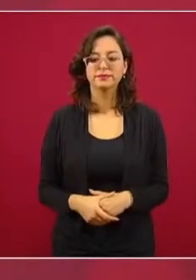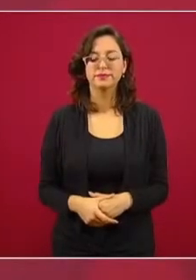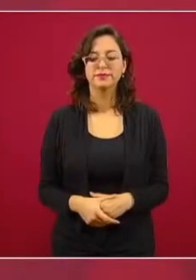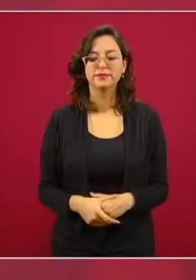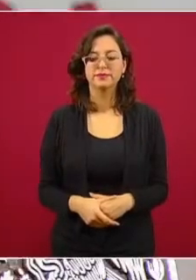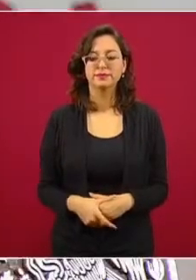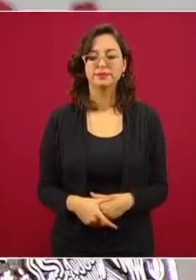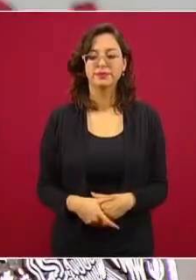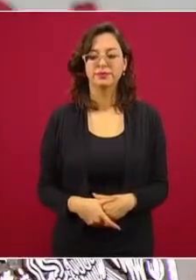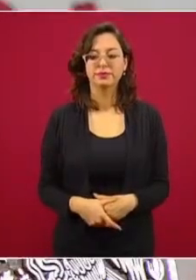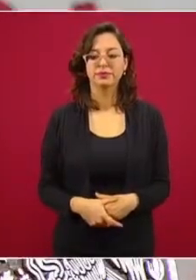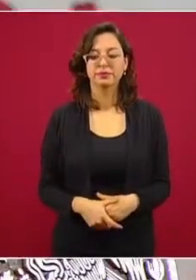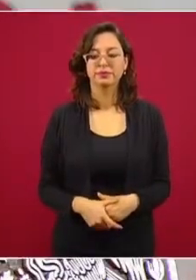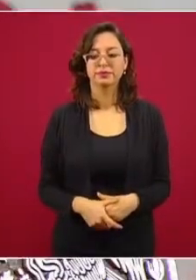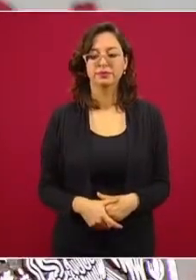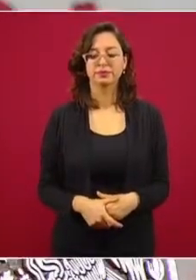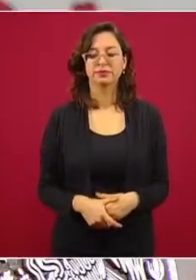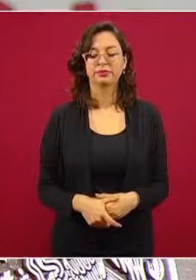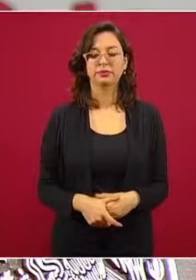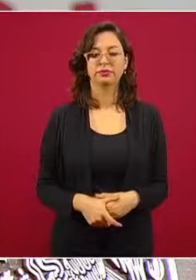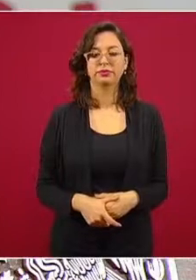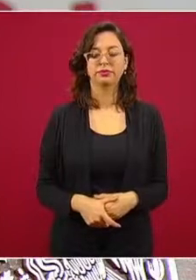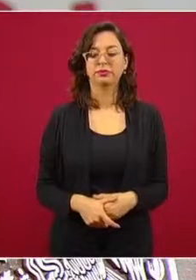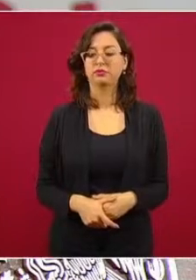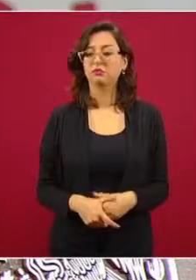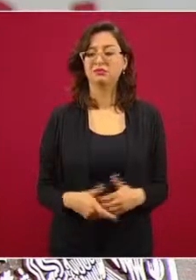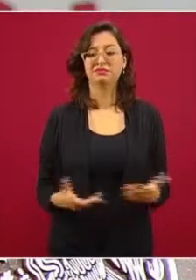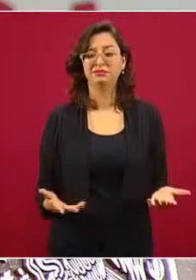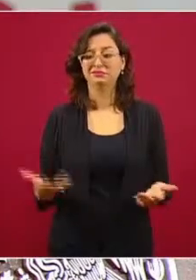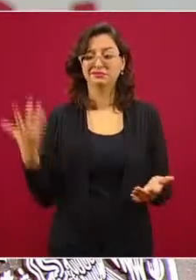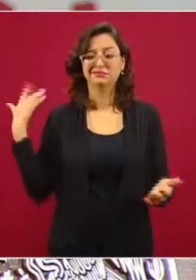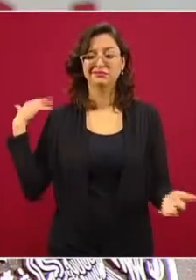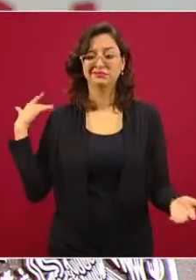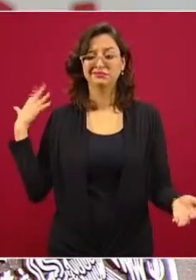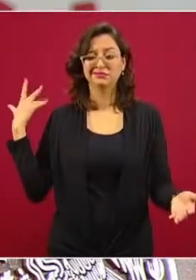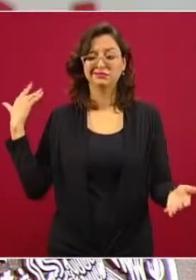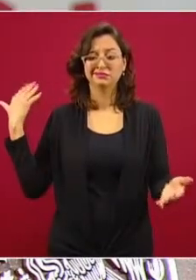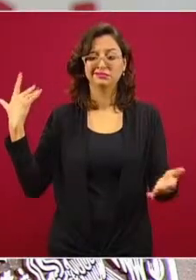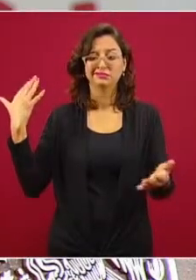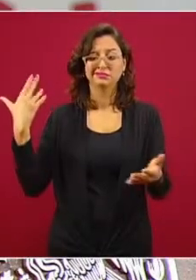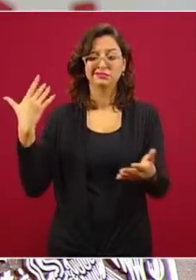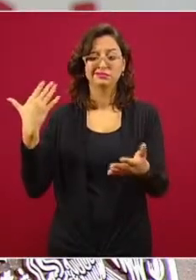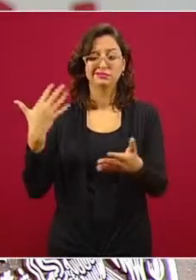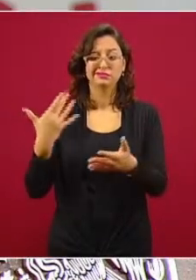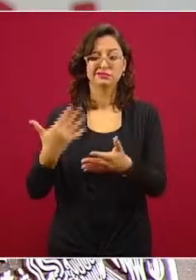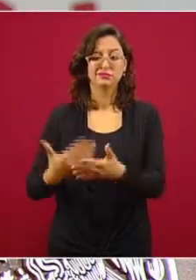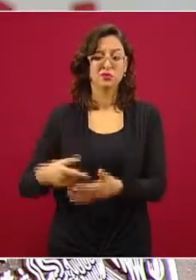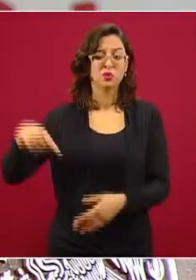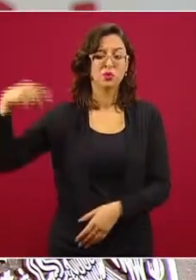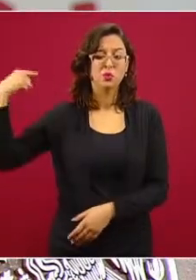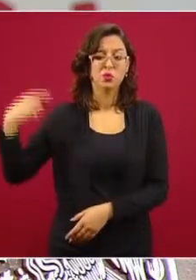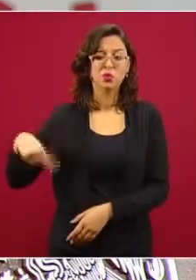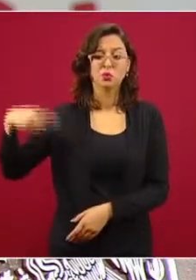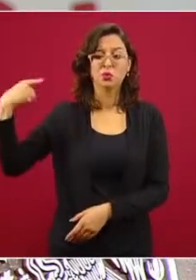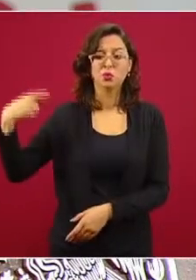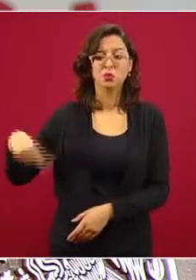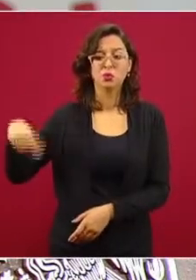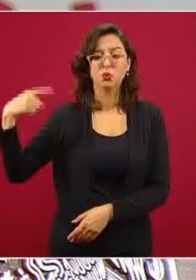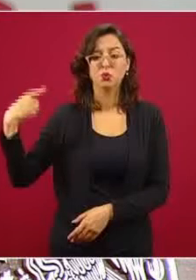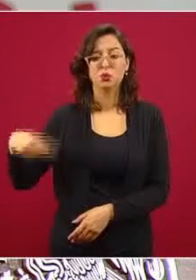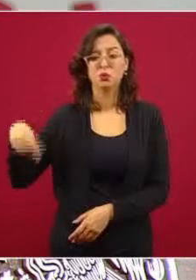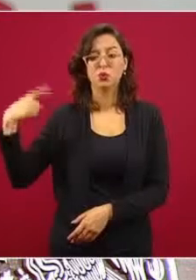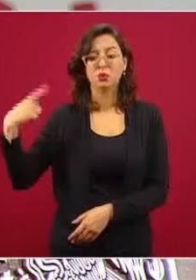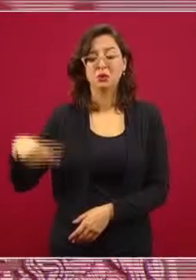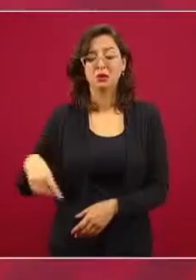Y esto pues siempre ha existido. Sería muy bueno que algún día